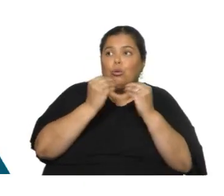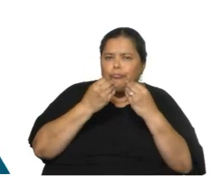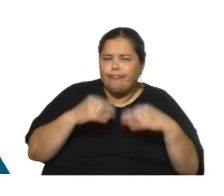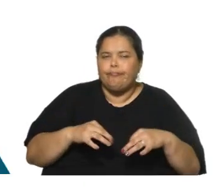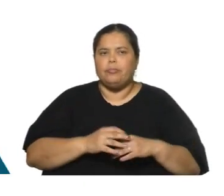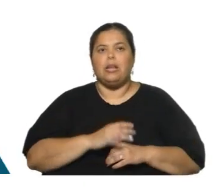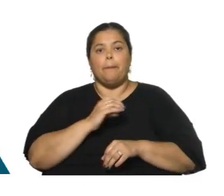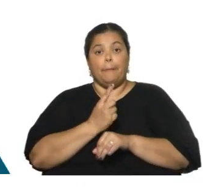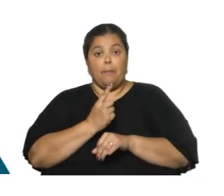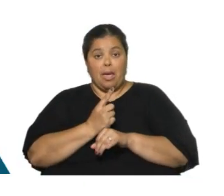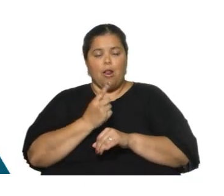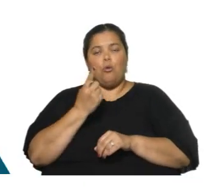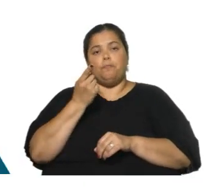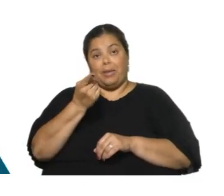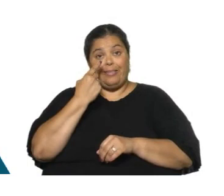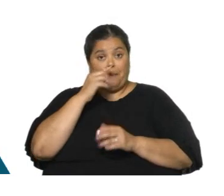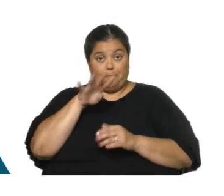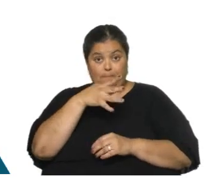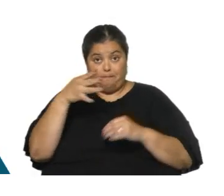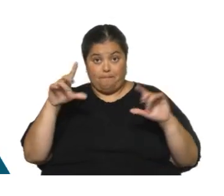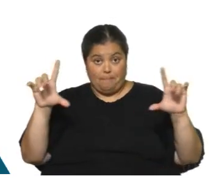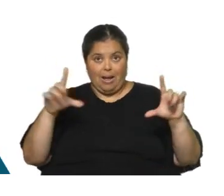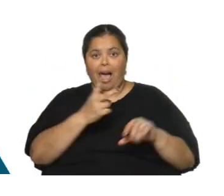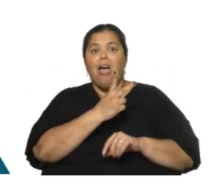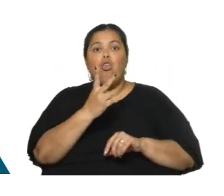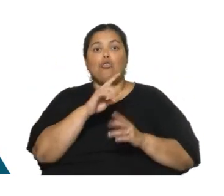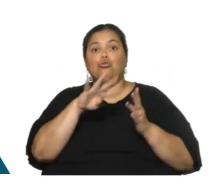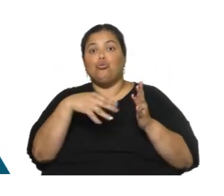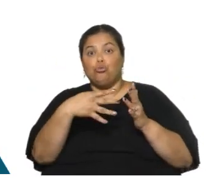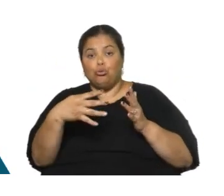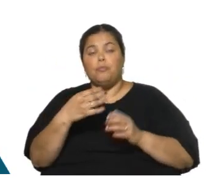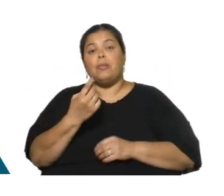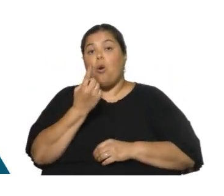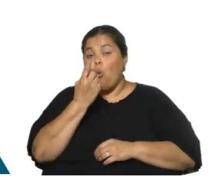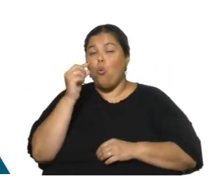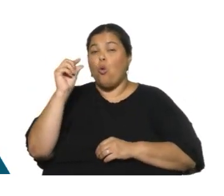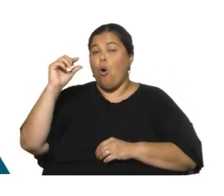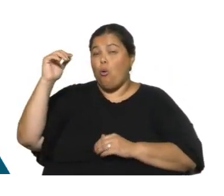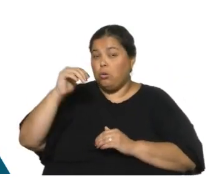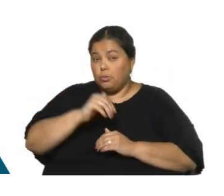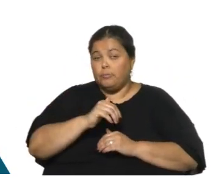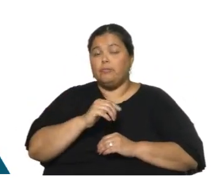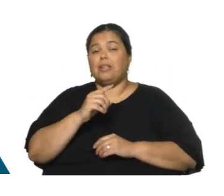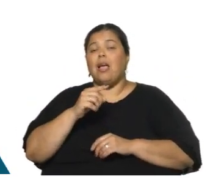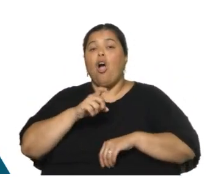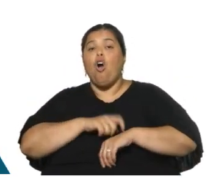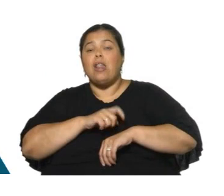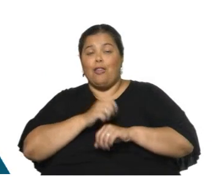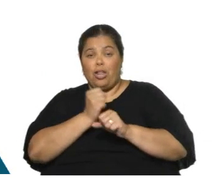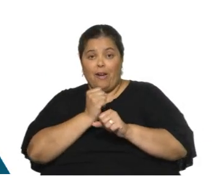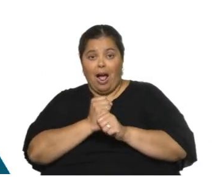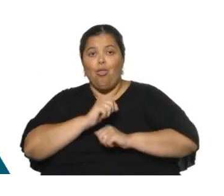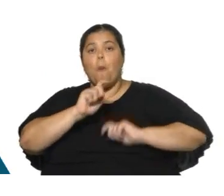Perfecto. Vemos la siguiente placa. Acá hay dos gráficas. Hay leves caídas mensualmente en los índices que recogen las horas trabajadas y el personal